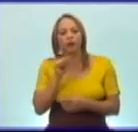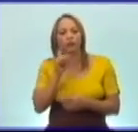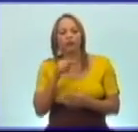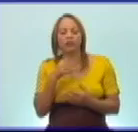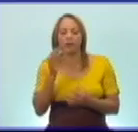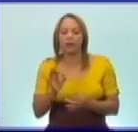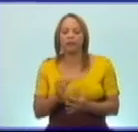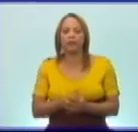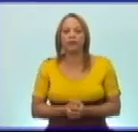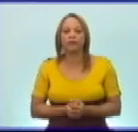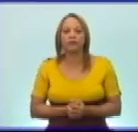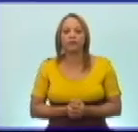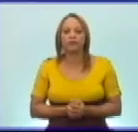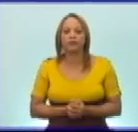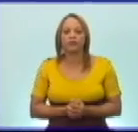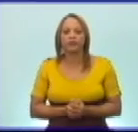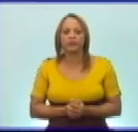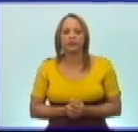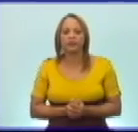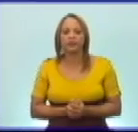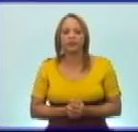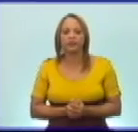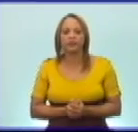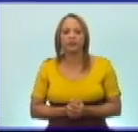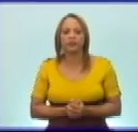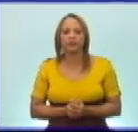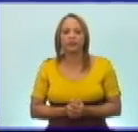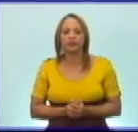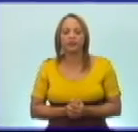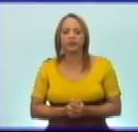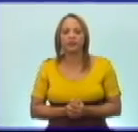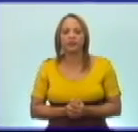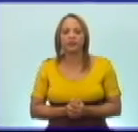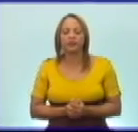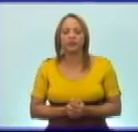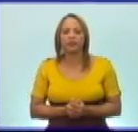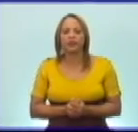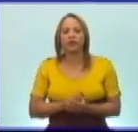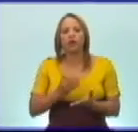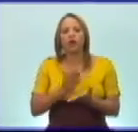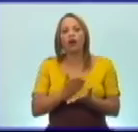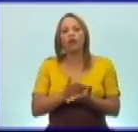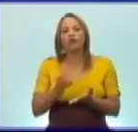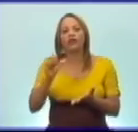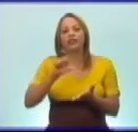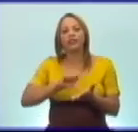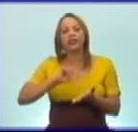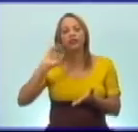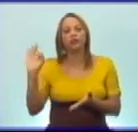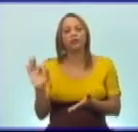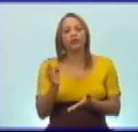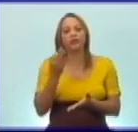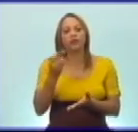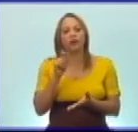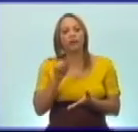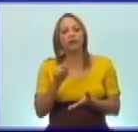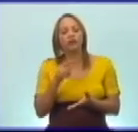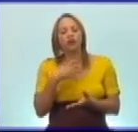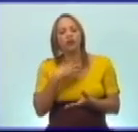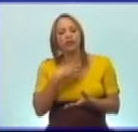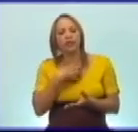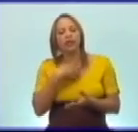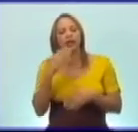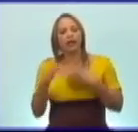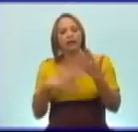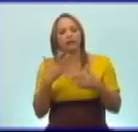por el pueblo en la derrota del imperialismo. Los alumnos del Centro del Perfeccionamiento tienen esta